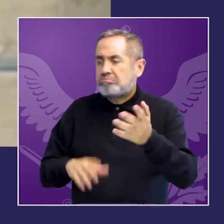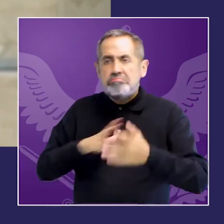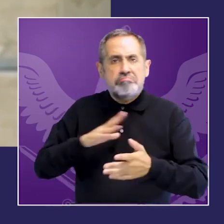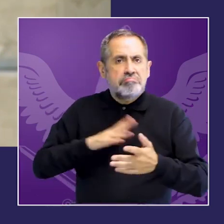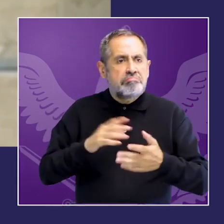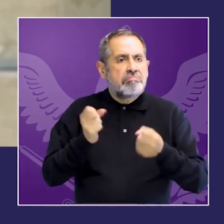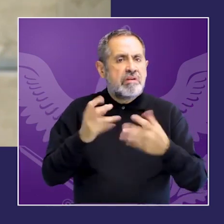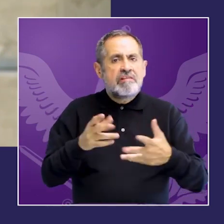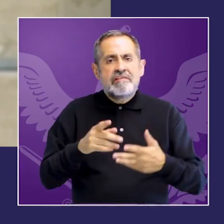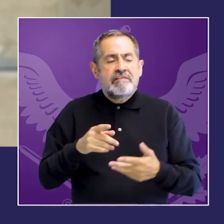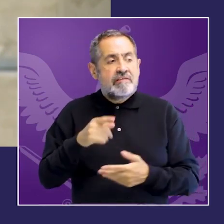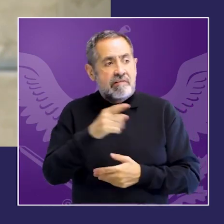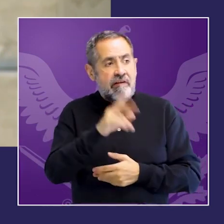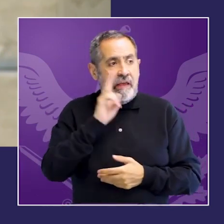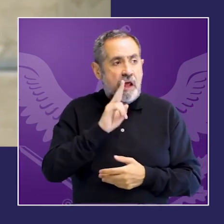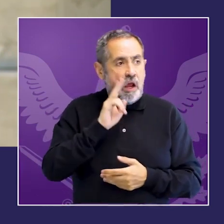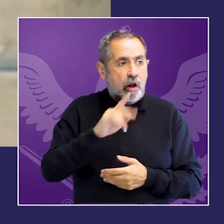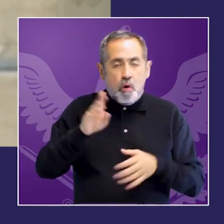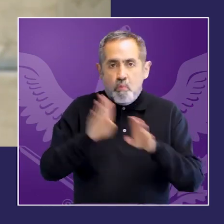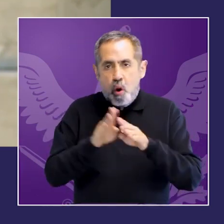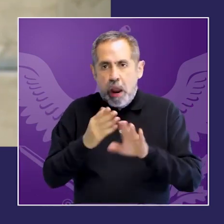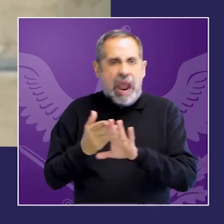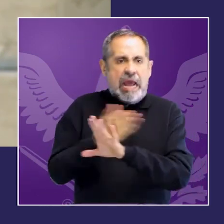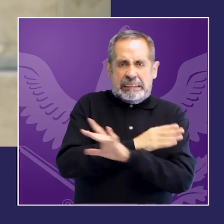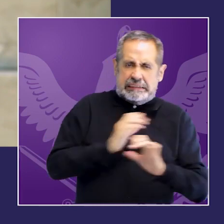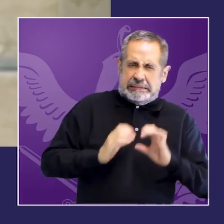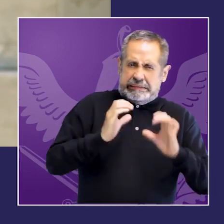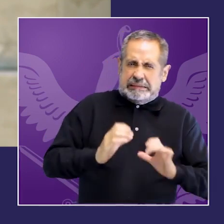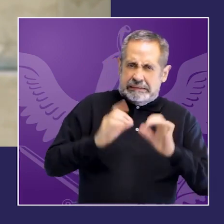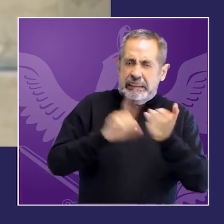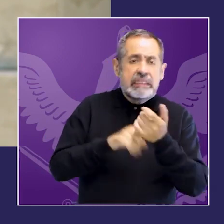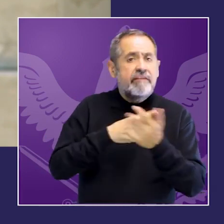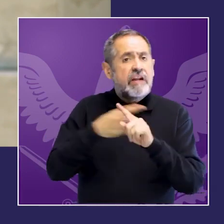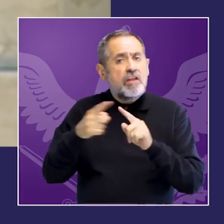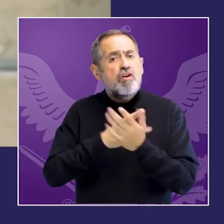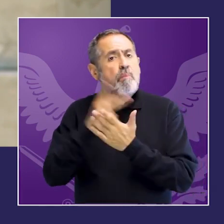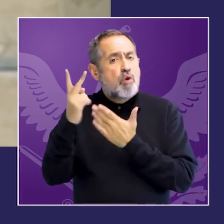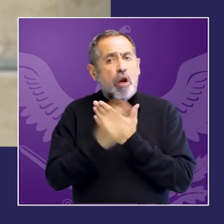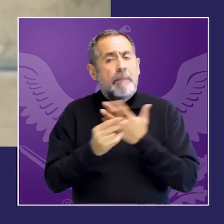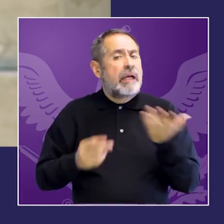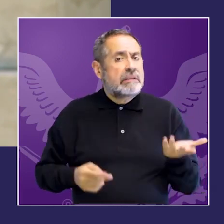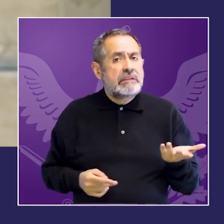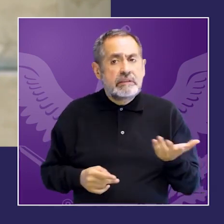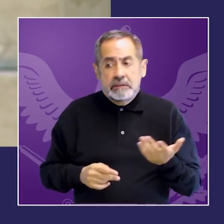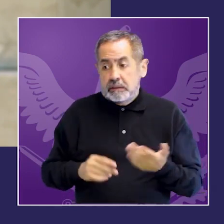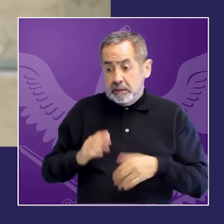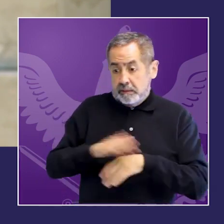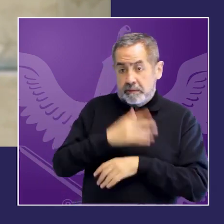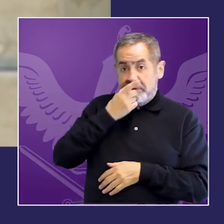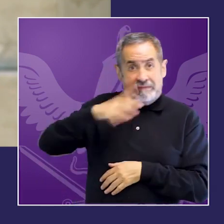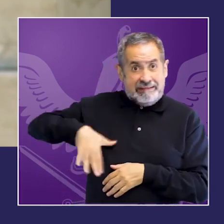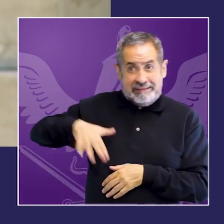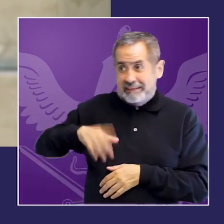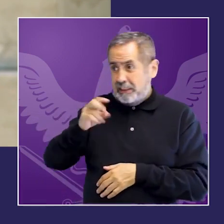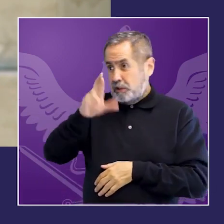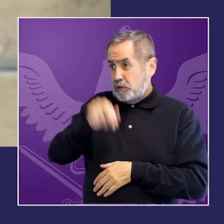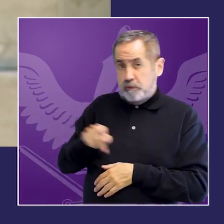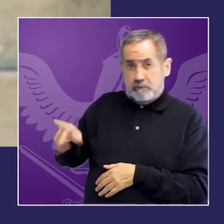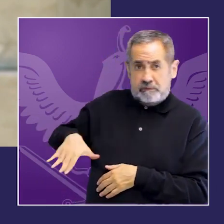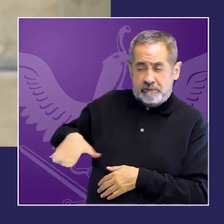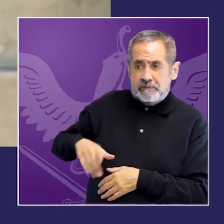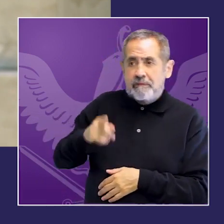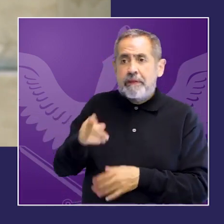un intento de reversión en este momento de los programas porque justamente como dijo la doctora Gralde recién